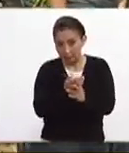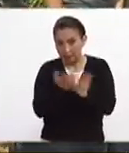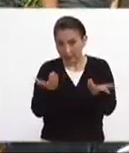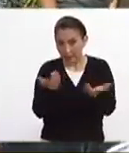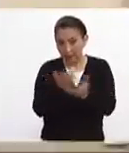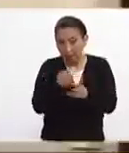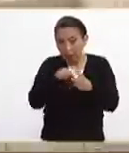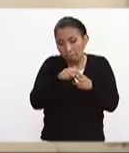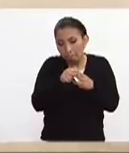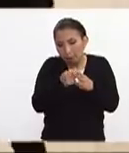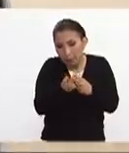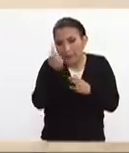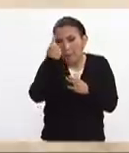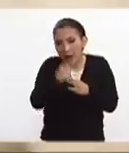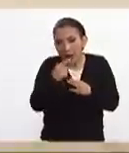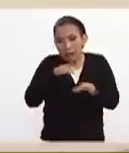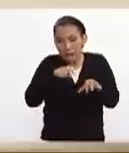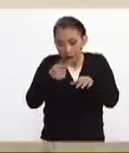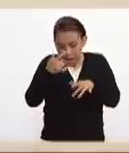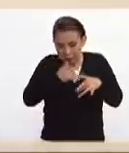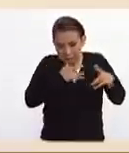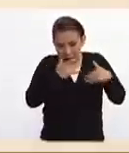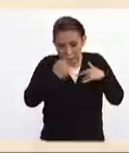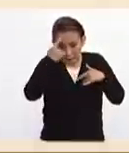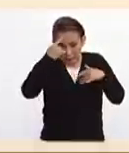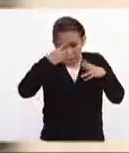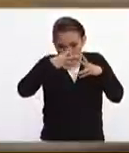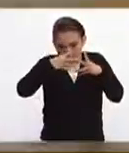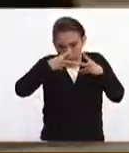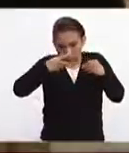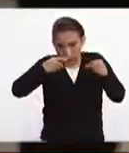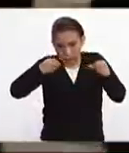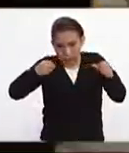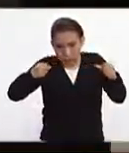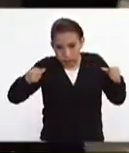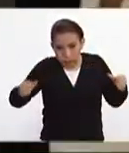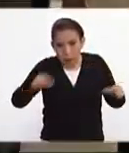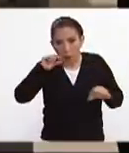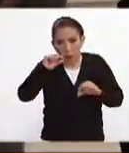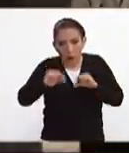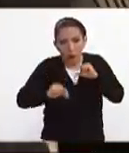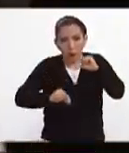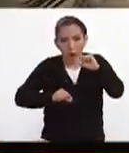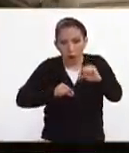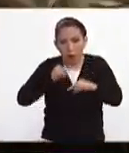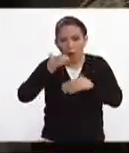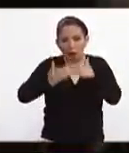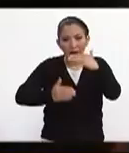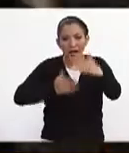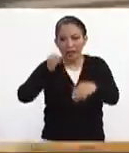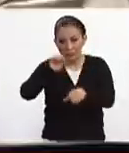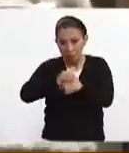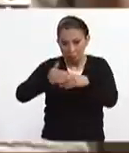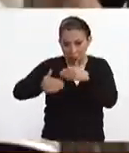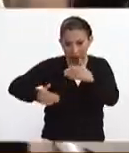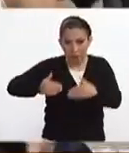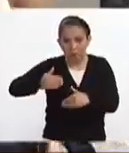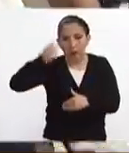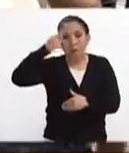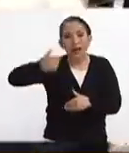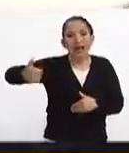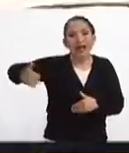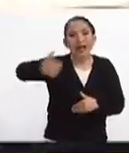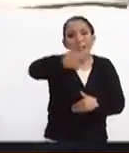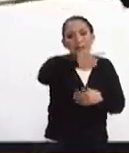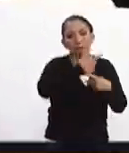en este inicio de del trabajo emocional que va a tener que hacerse como un proceso a lo largo de las siguientes semanas para cada